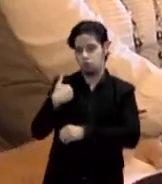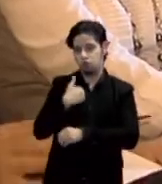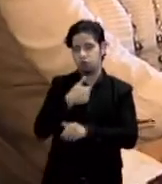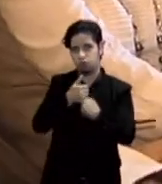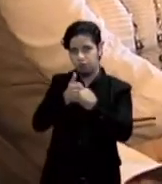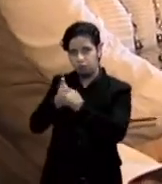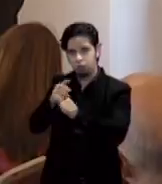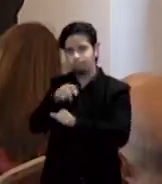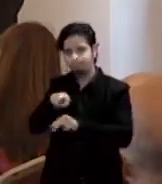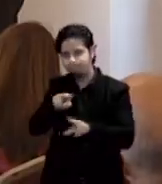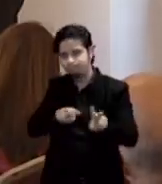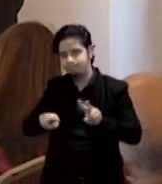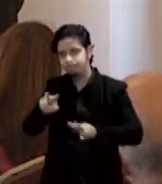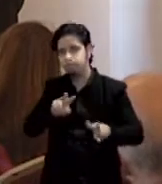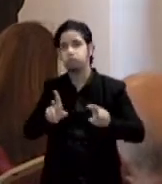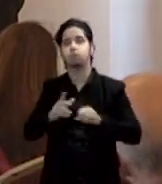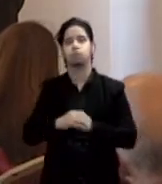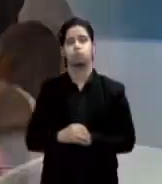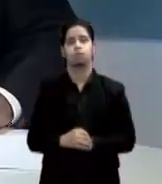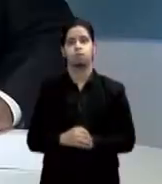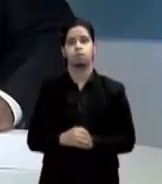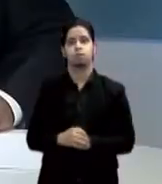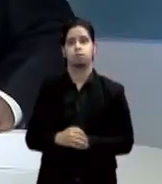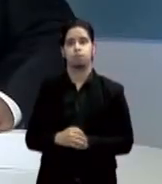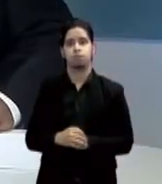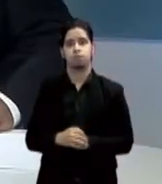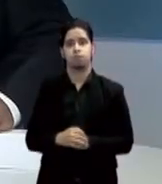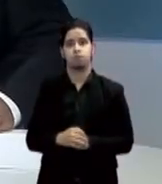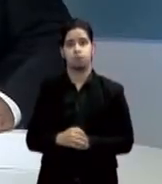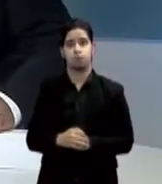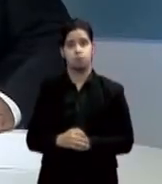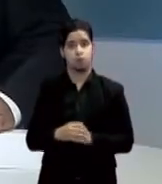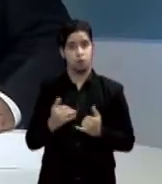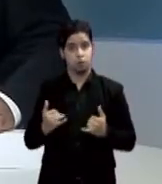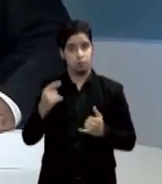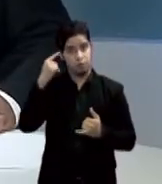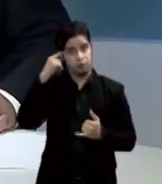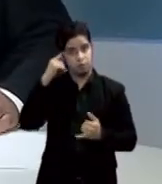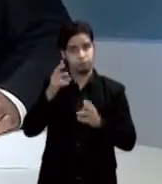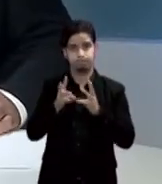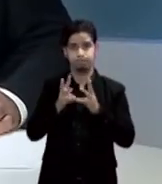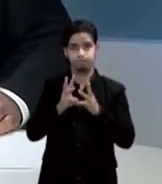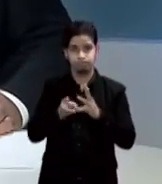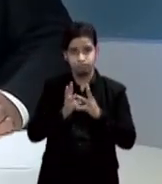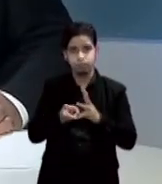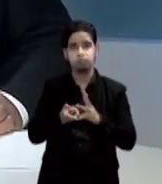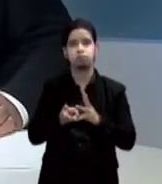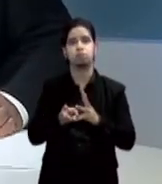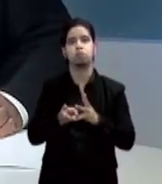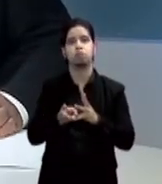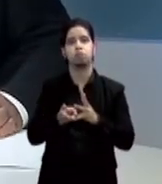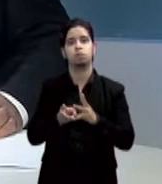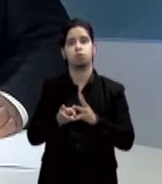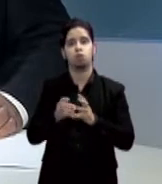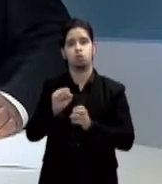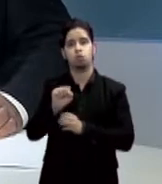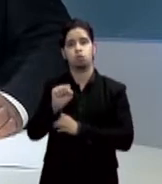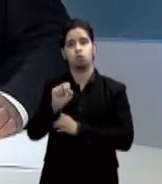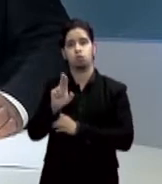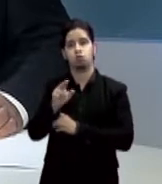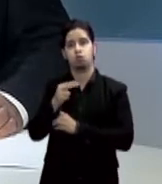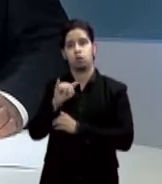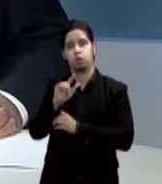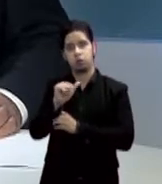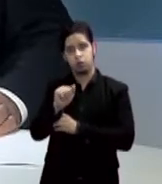noticias 24 7 informa y para conocer cómo están las condiciones del tiempo pasamos con nuestra meteoróloga suheili lópez belén desde el